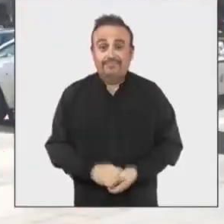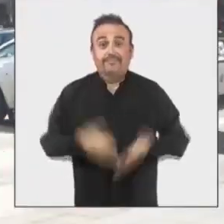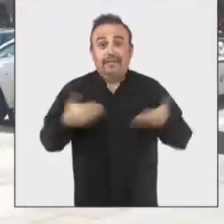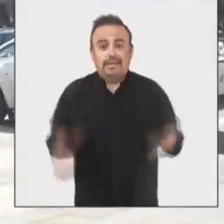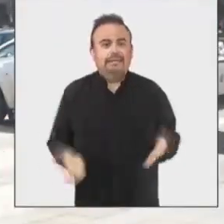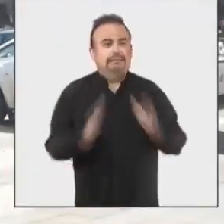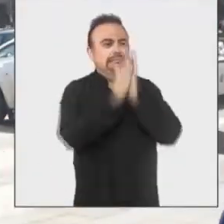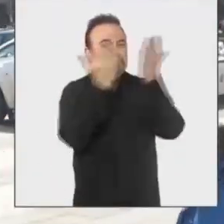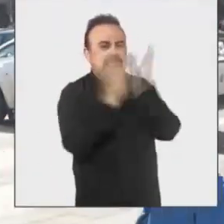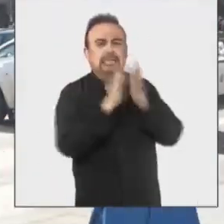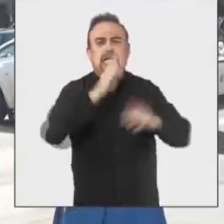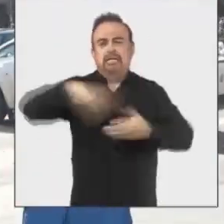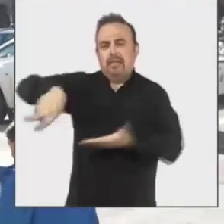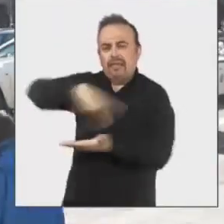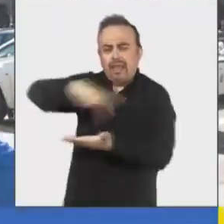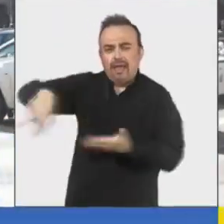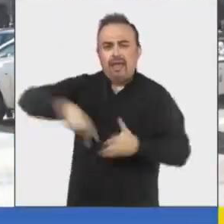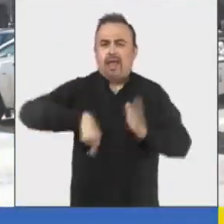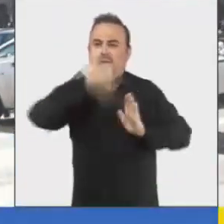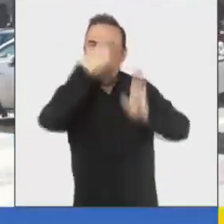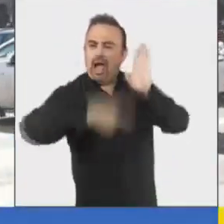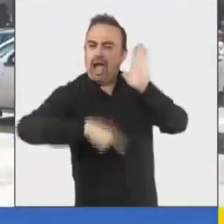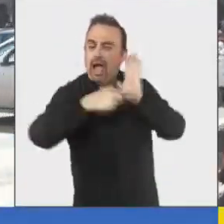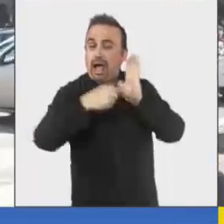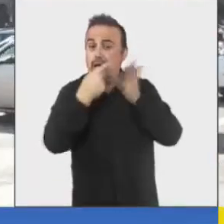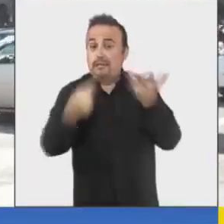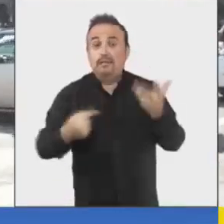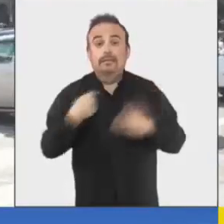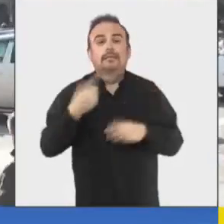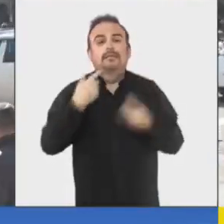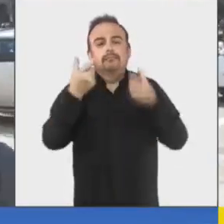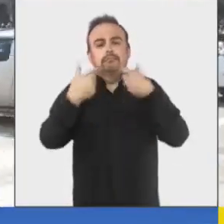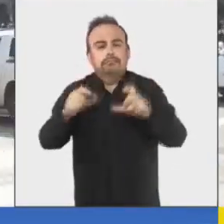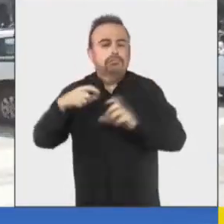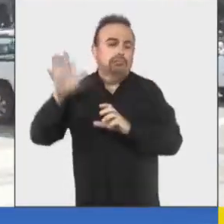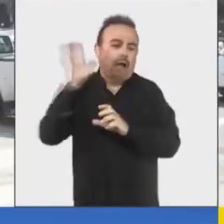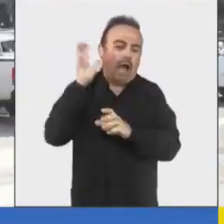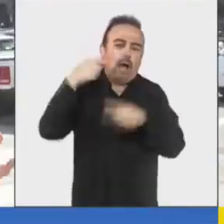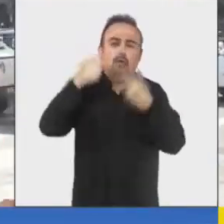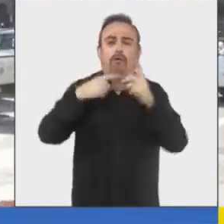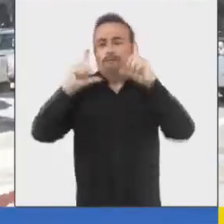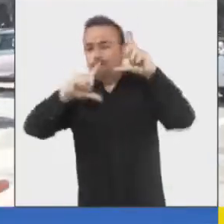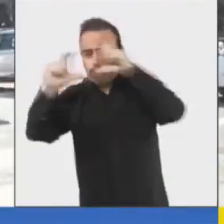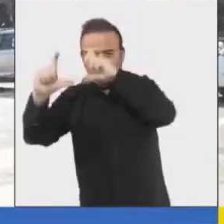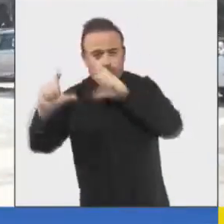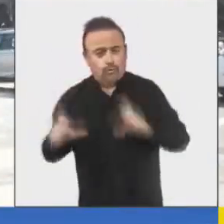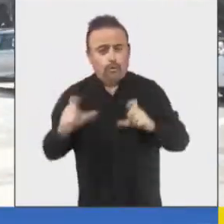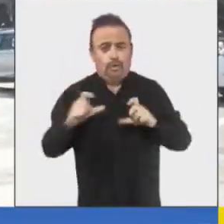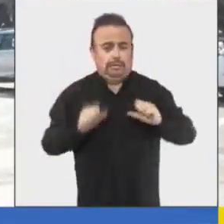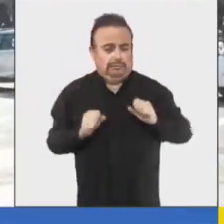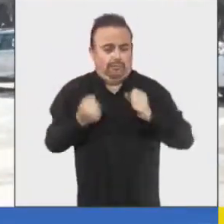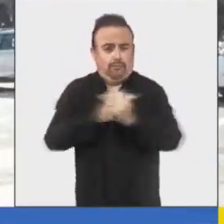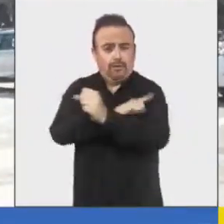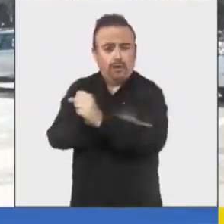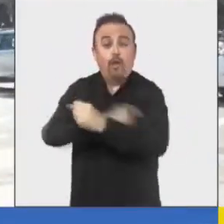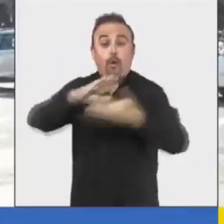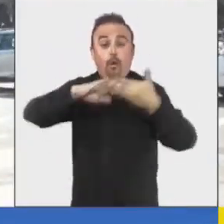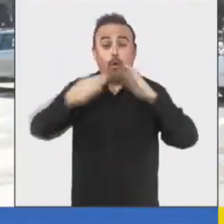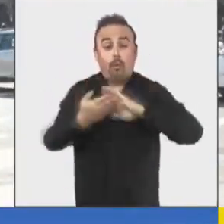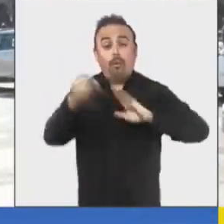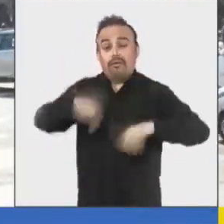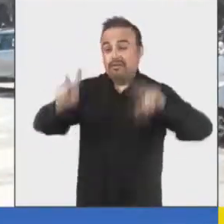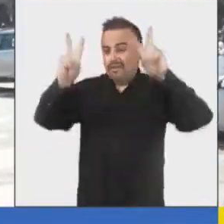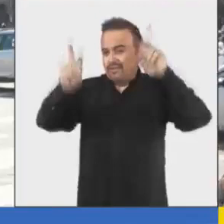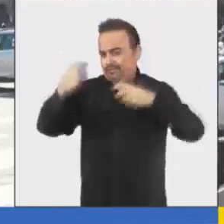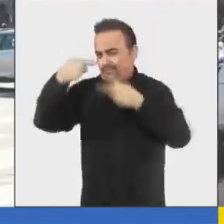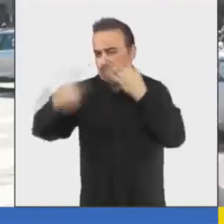Literatura, danza, arte, conceptos audiovisuales, fotografía, fortalecimiento comunitario fueron algunas de las